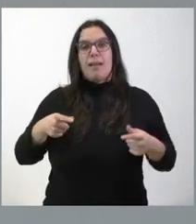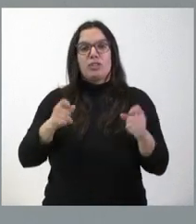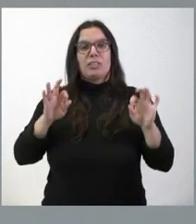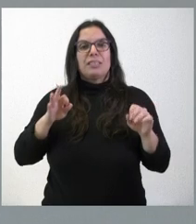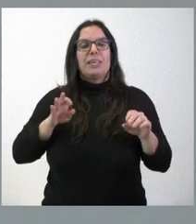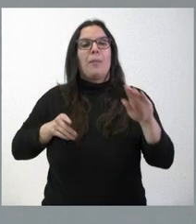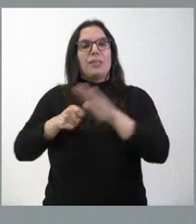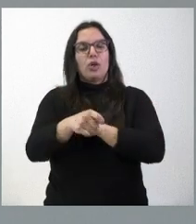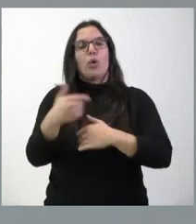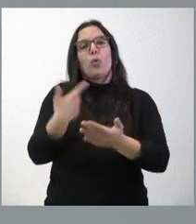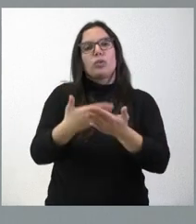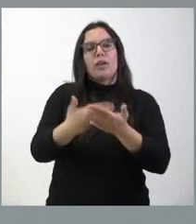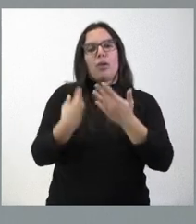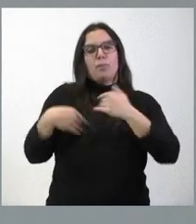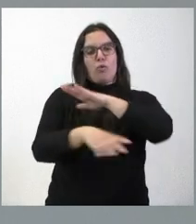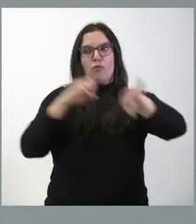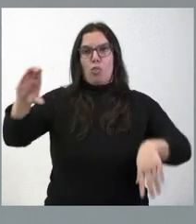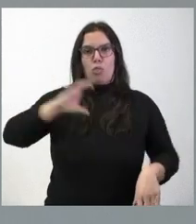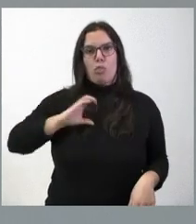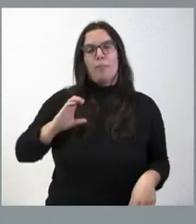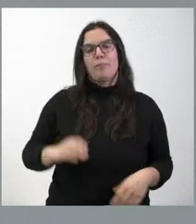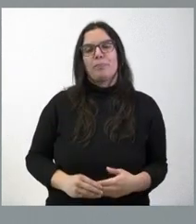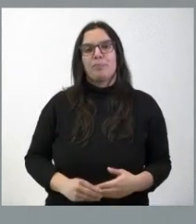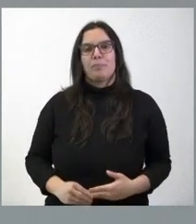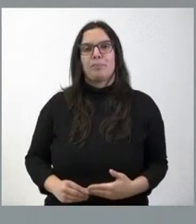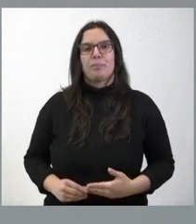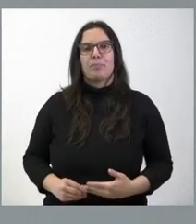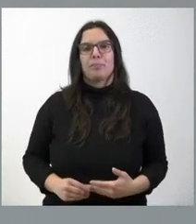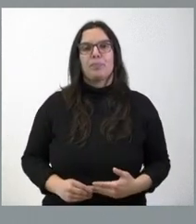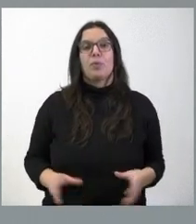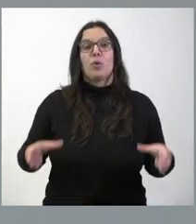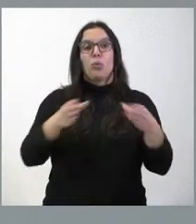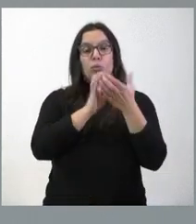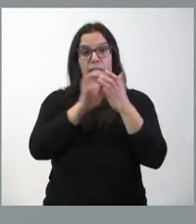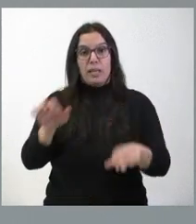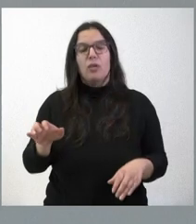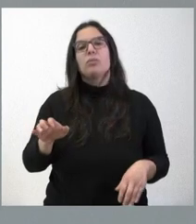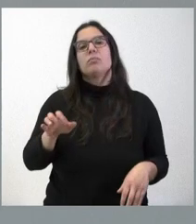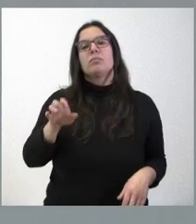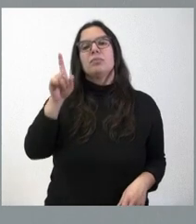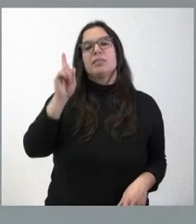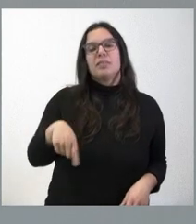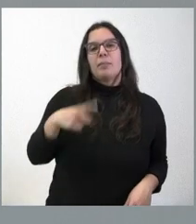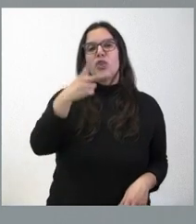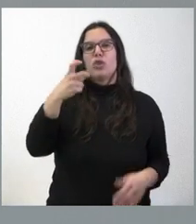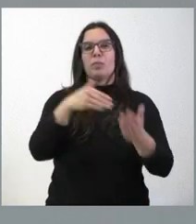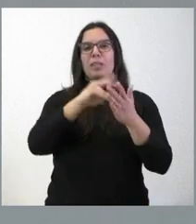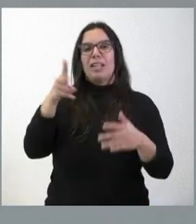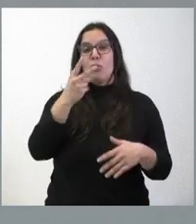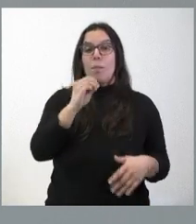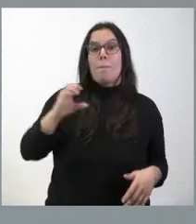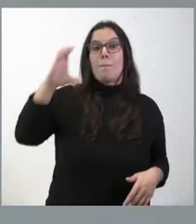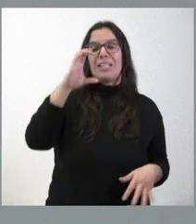la inversión y la justificación de estos fondos de carácter europeo. La Junta va a incrementar en más de 200.000 euros el presupuesto